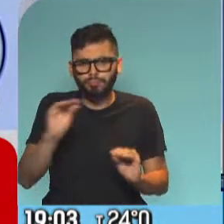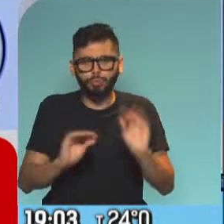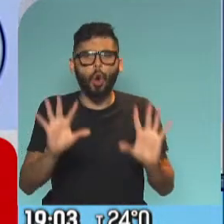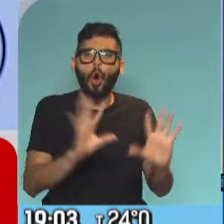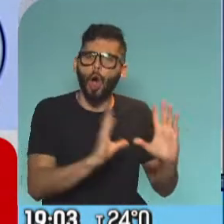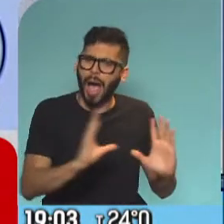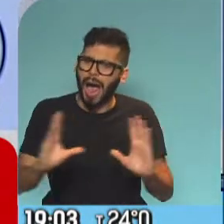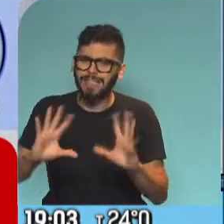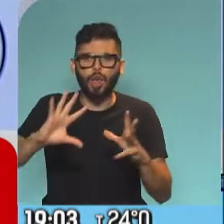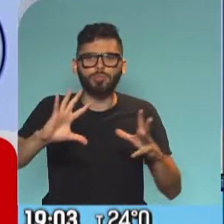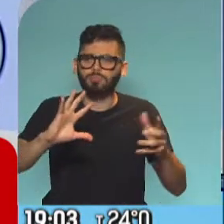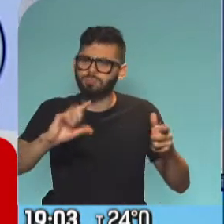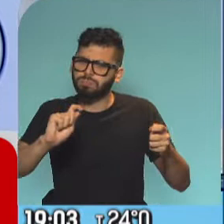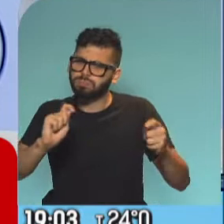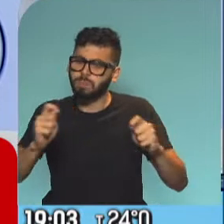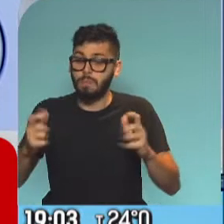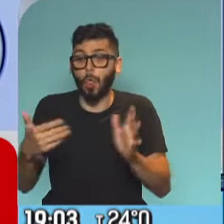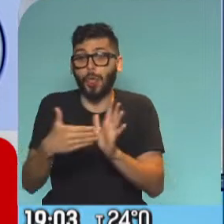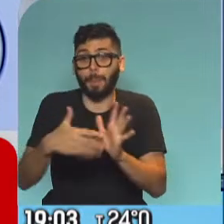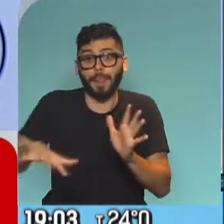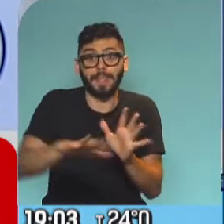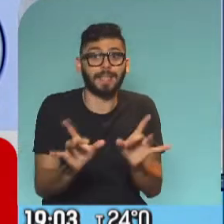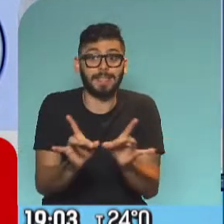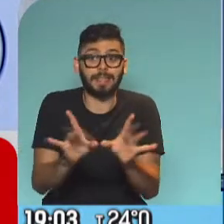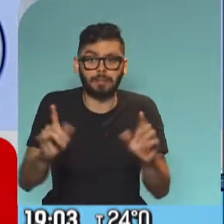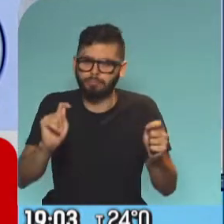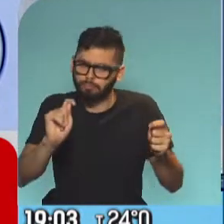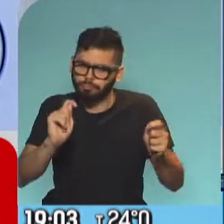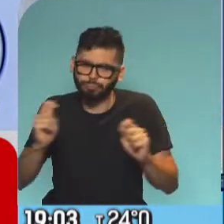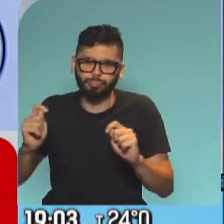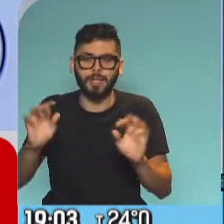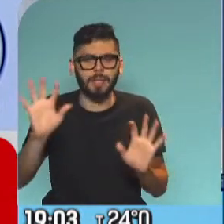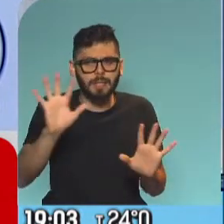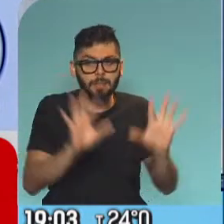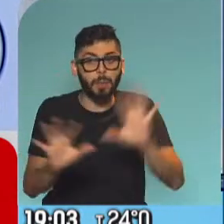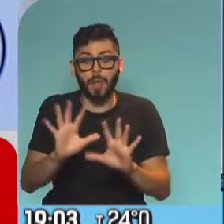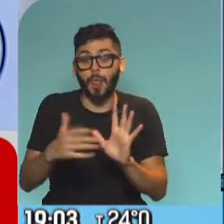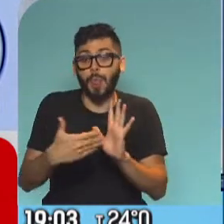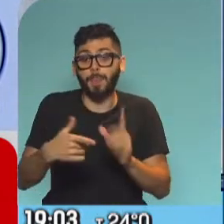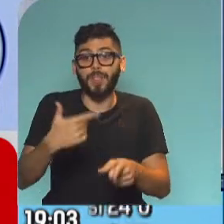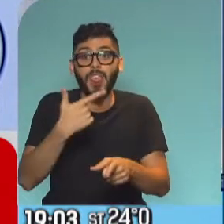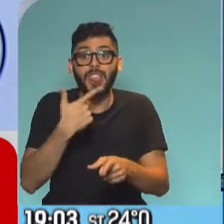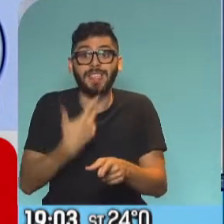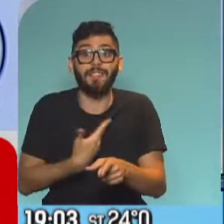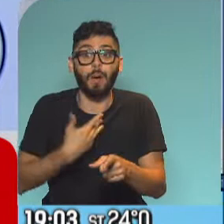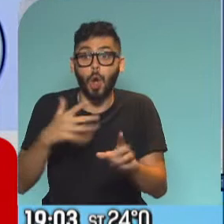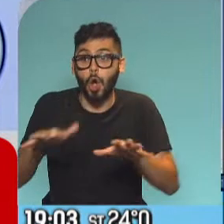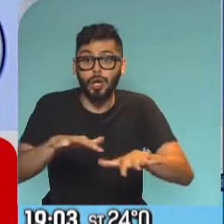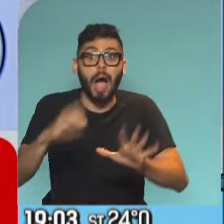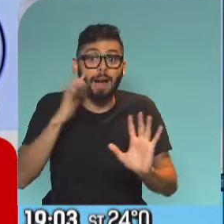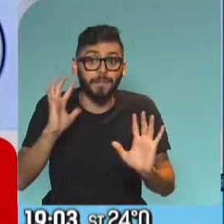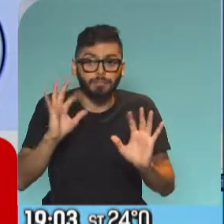organizado y adaptado a la realidad epidemiológica que nos toque en el momento que tengan el 17 de febrero. Pero